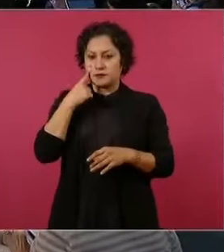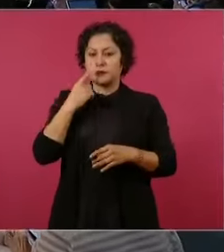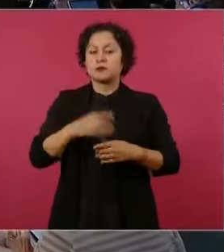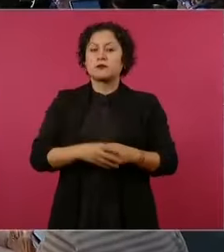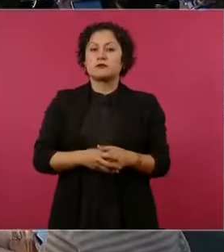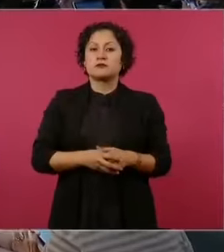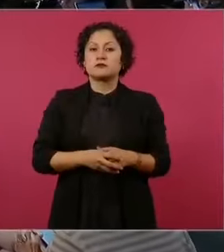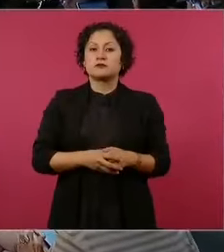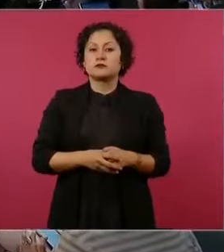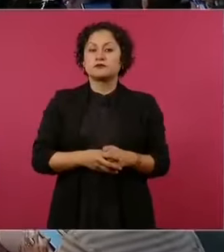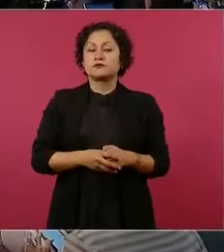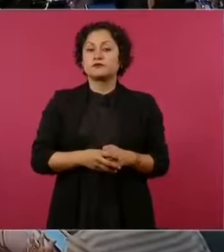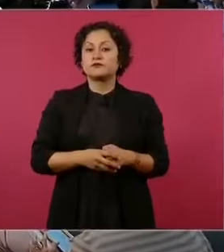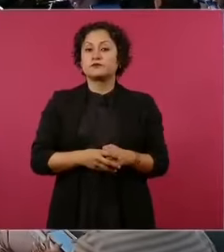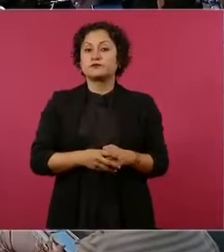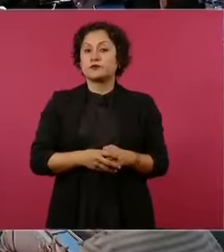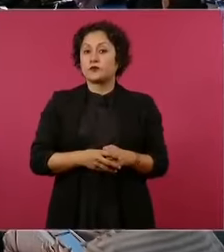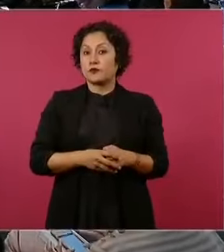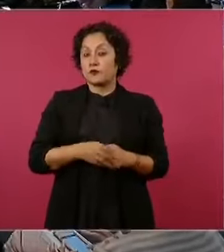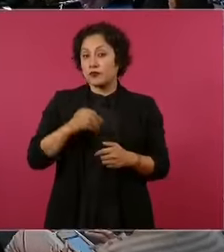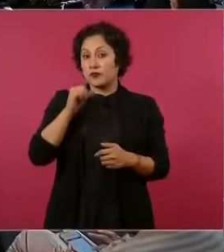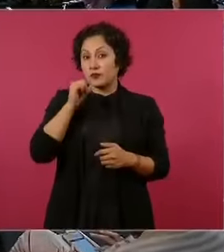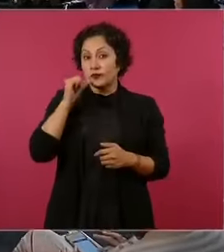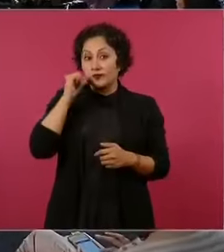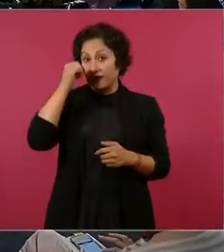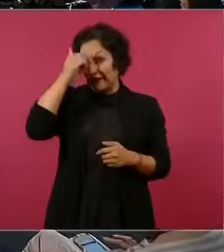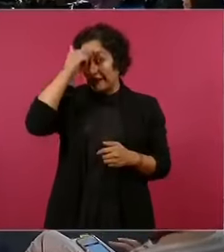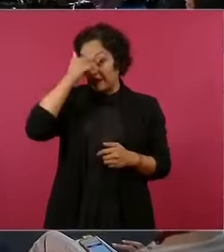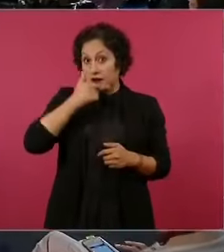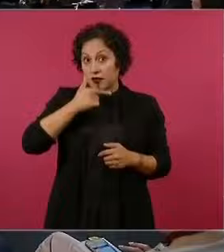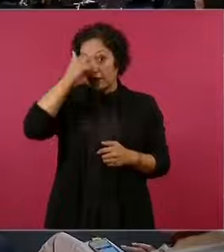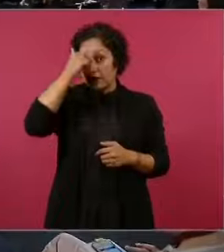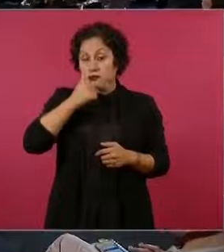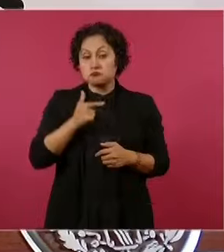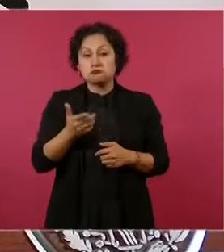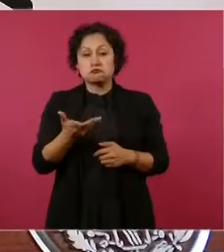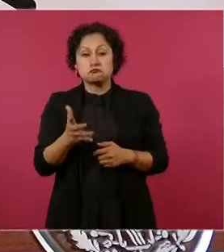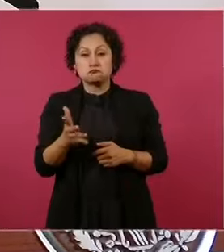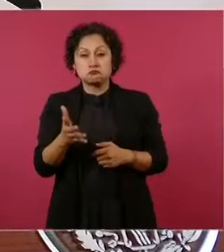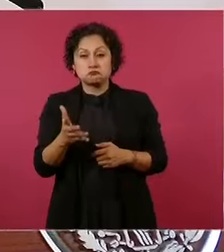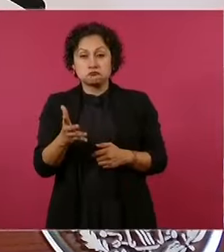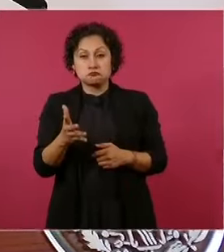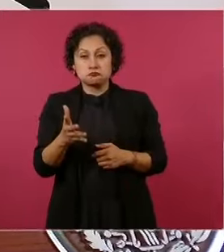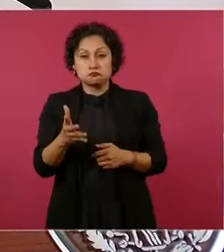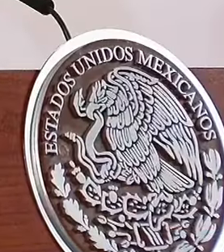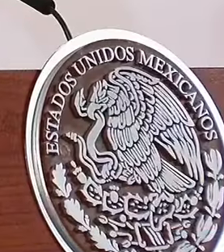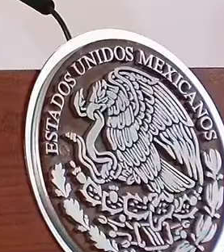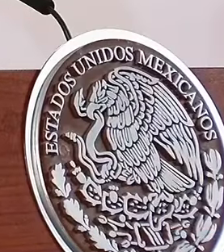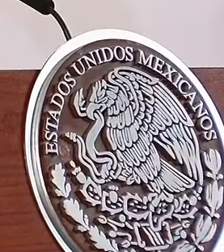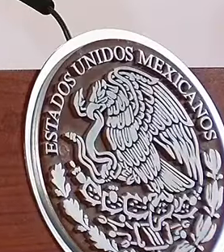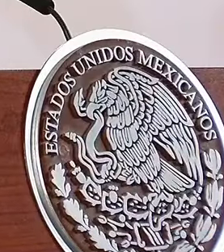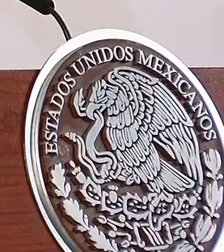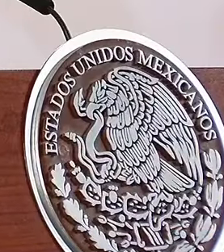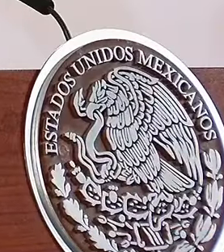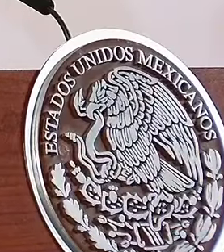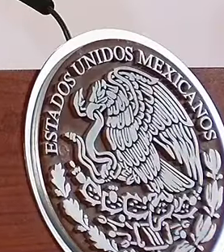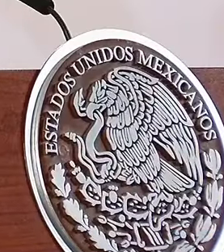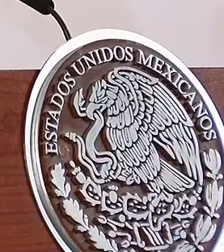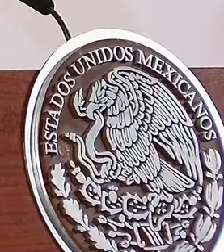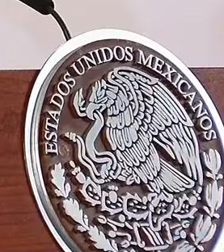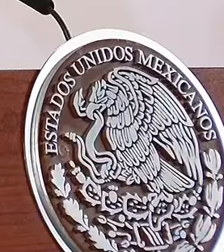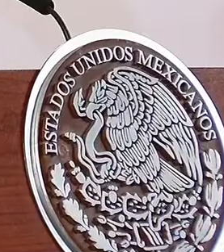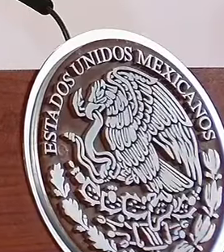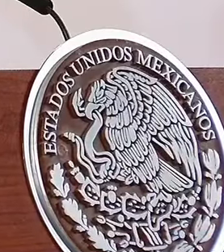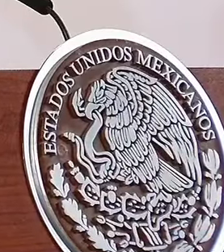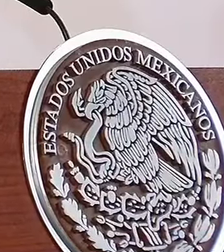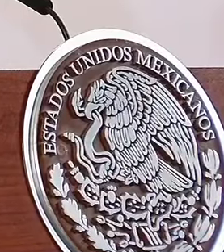Hoy anoche, alrededor de las ocho